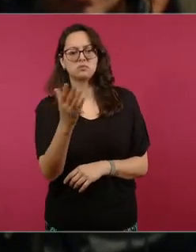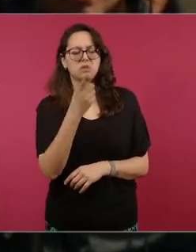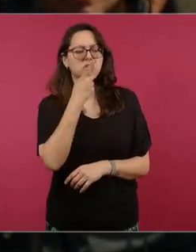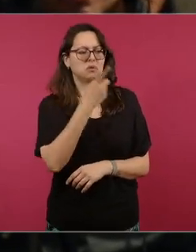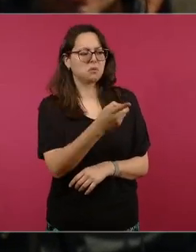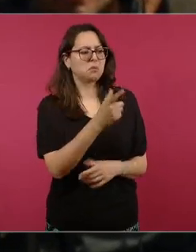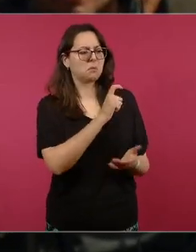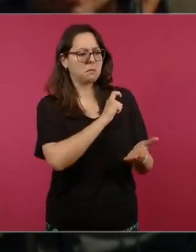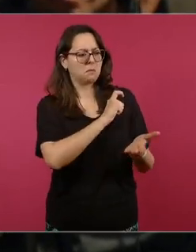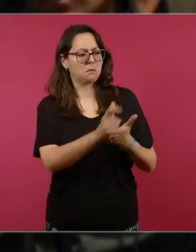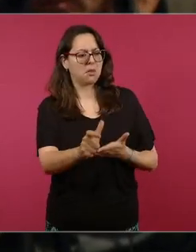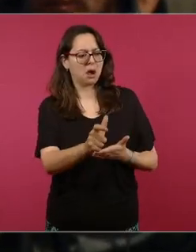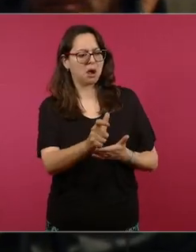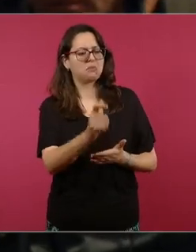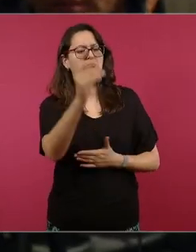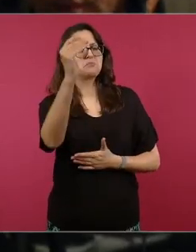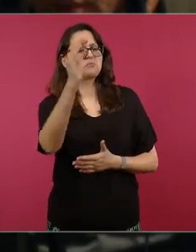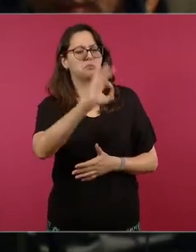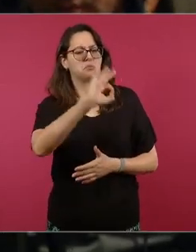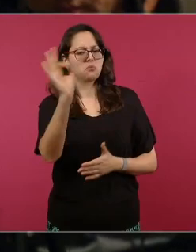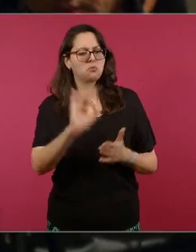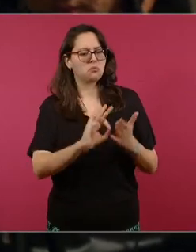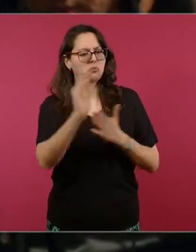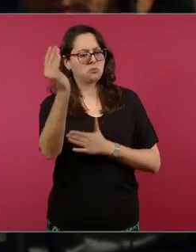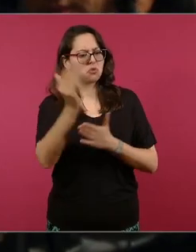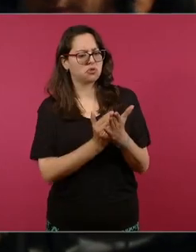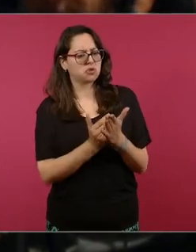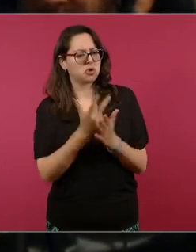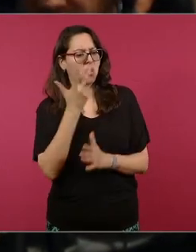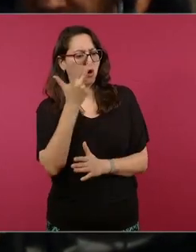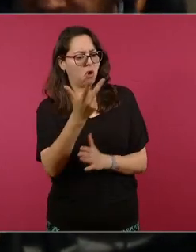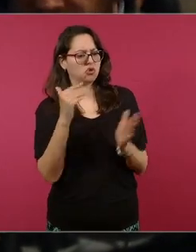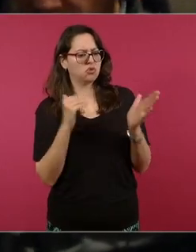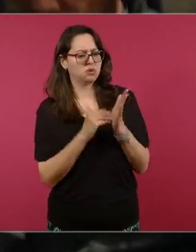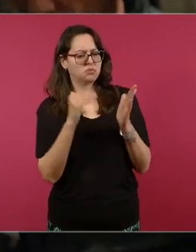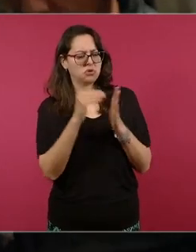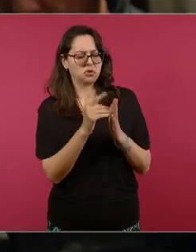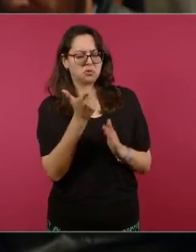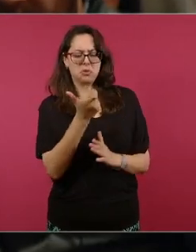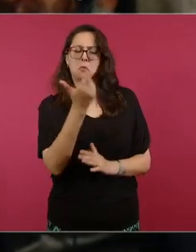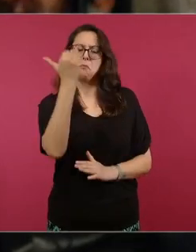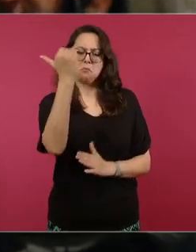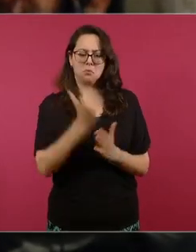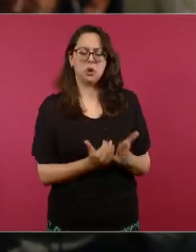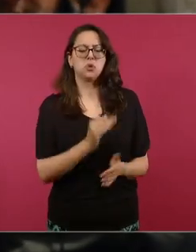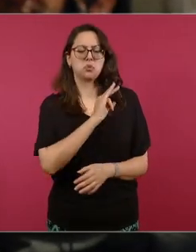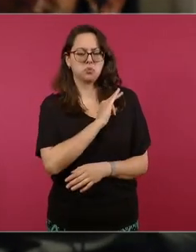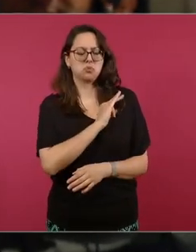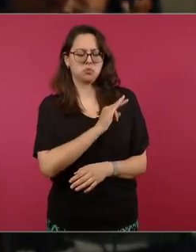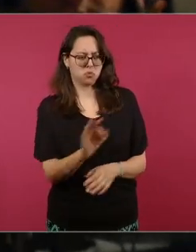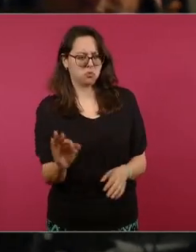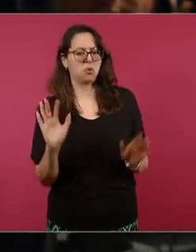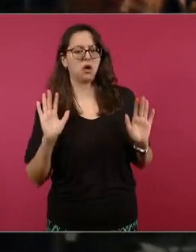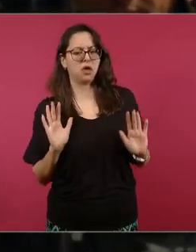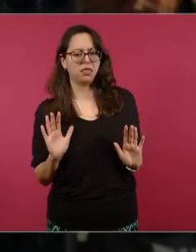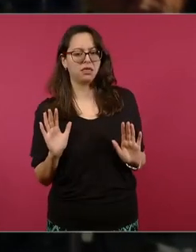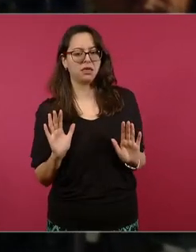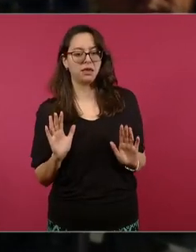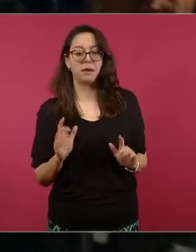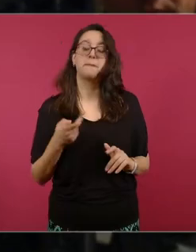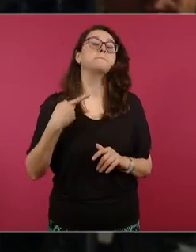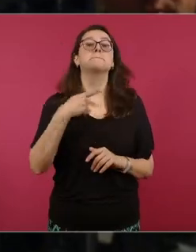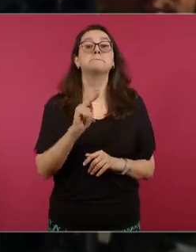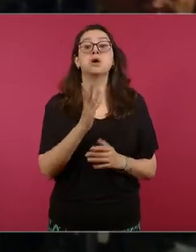de 8 mil millones de pesos como aquí mismo usted mismo lo informó pero además tiene otros créditos